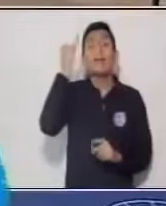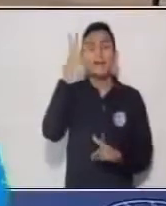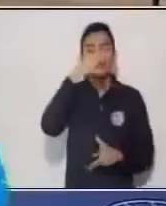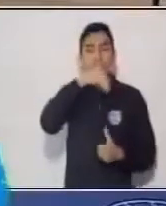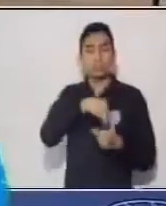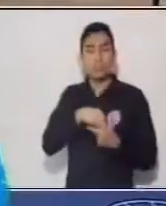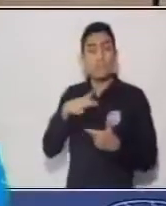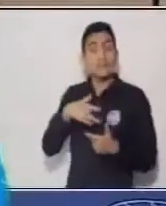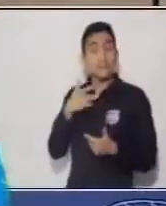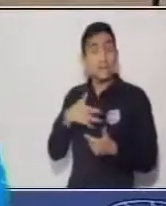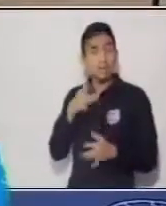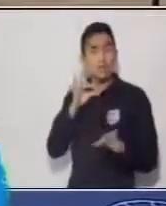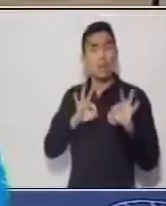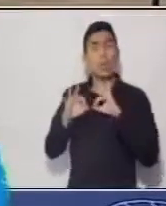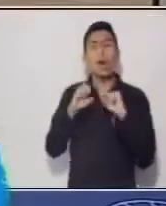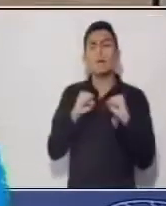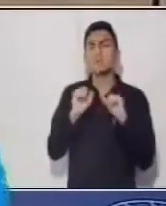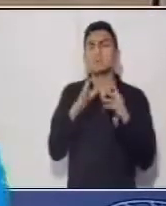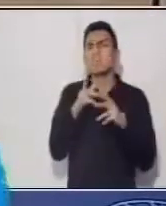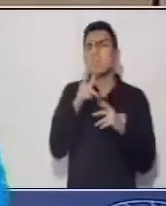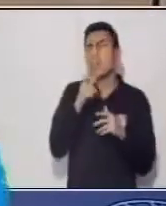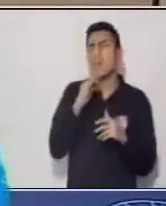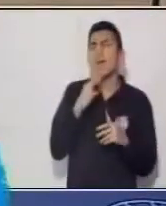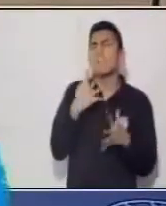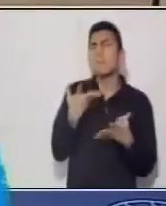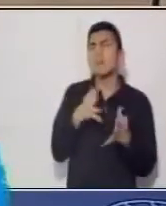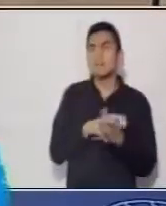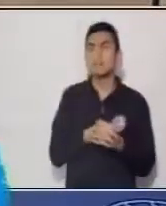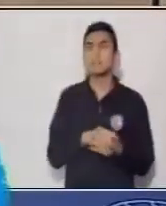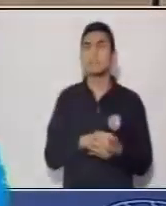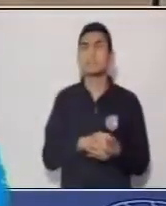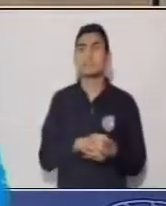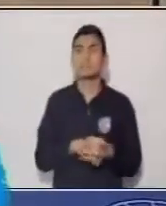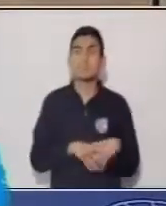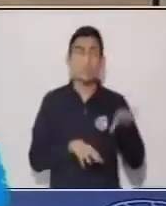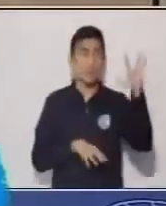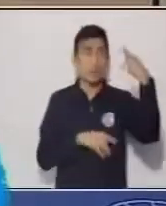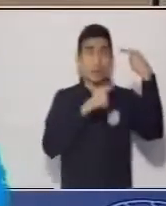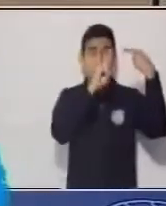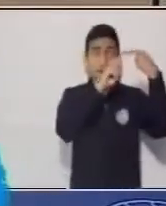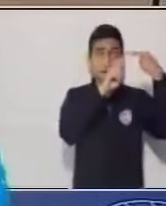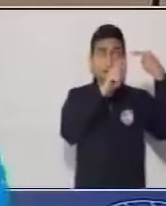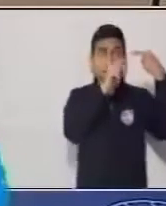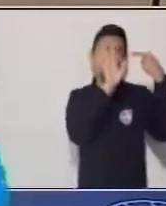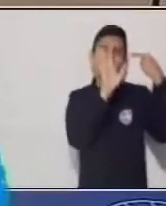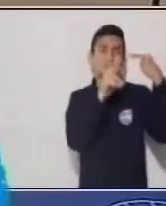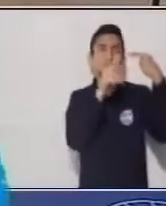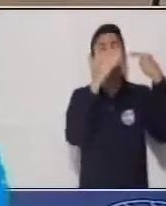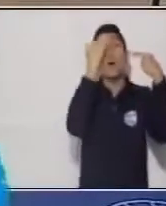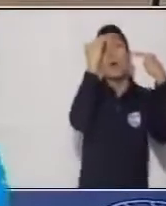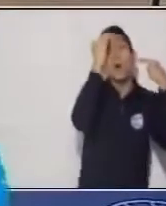de quien está hablando hola dijo feliz